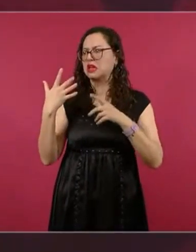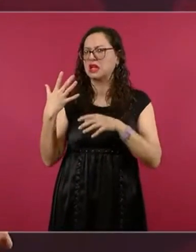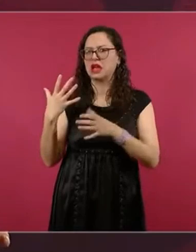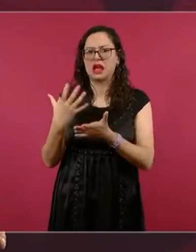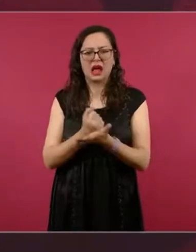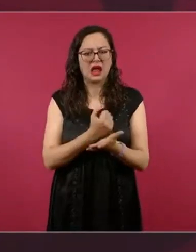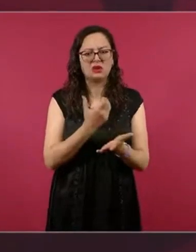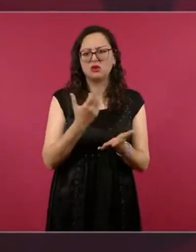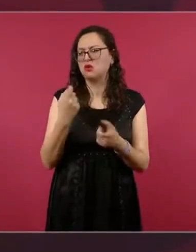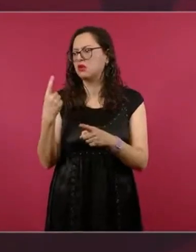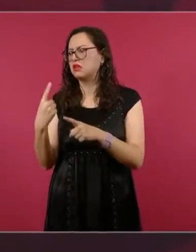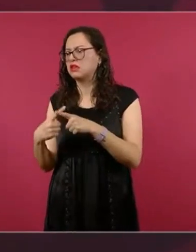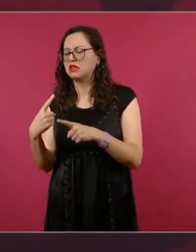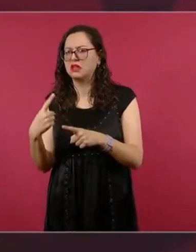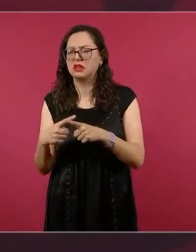no se sabe,